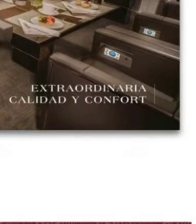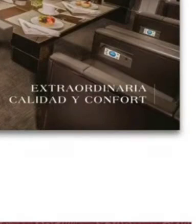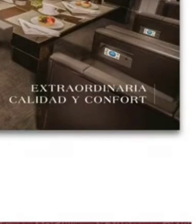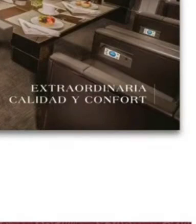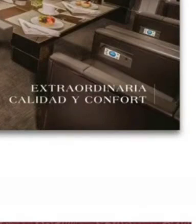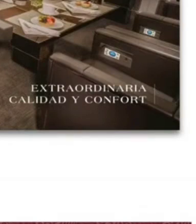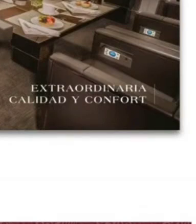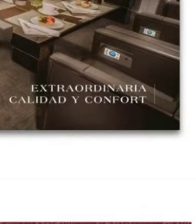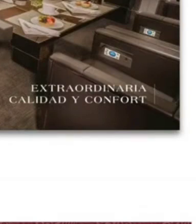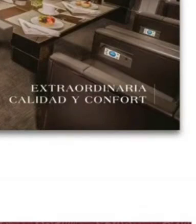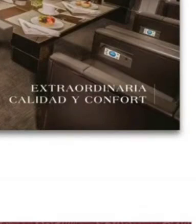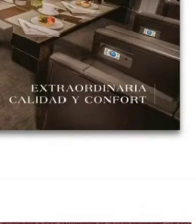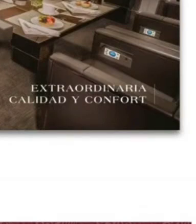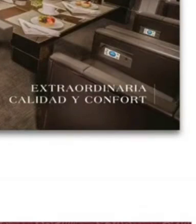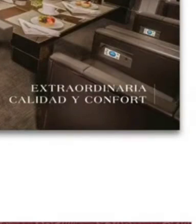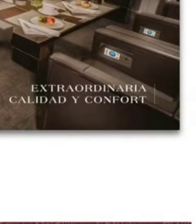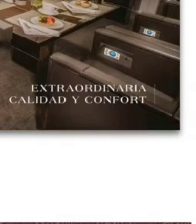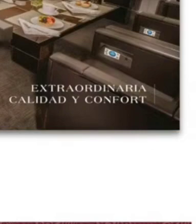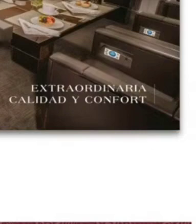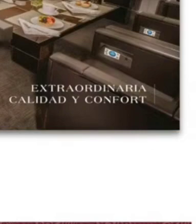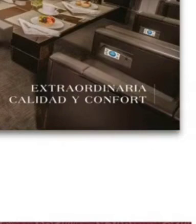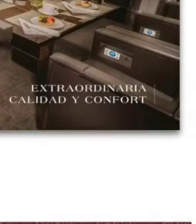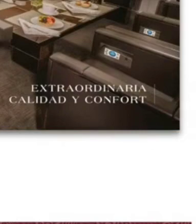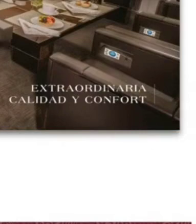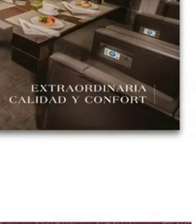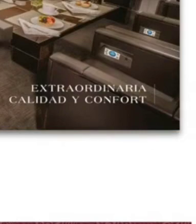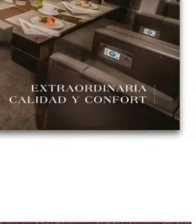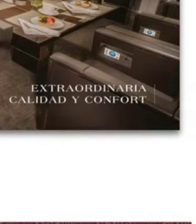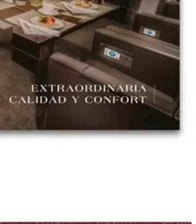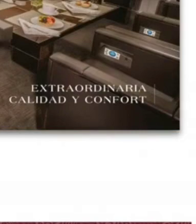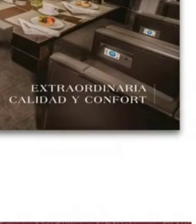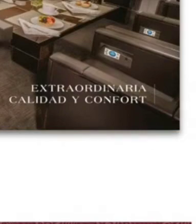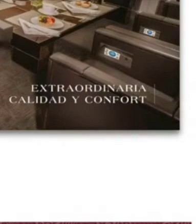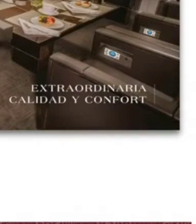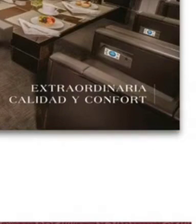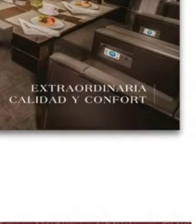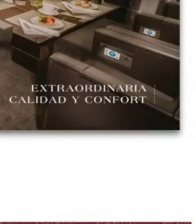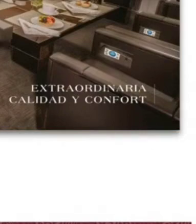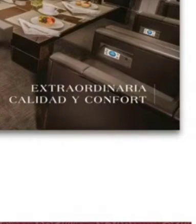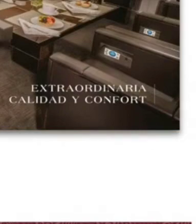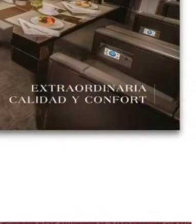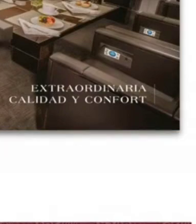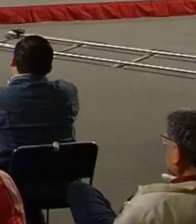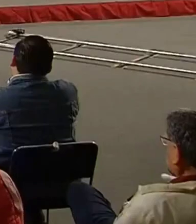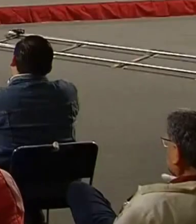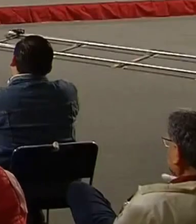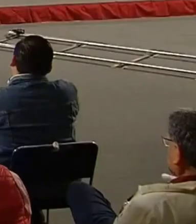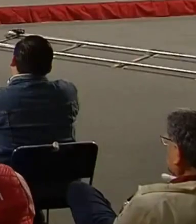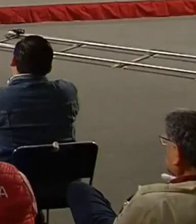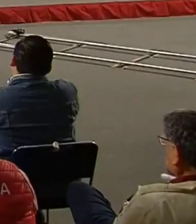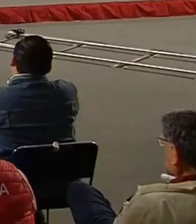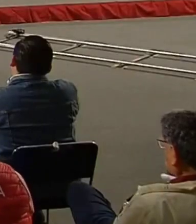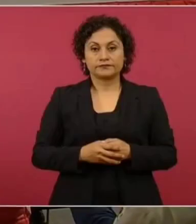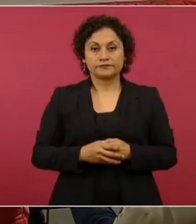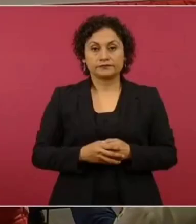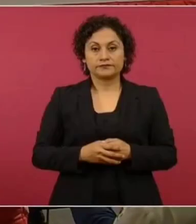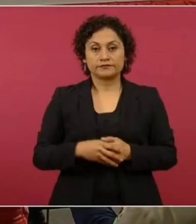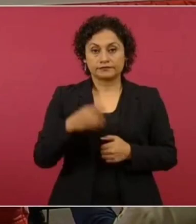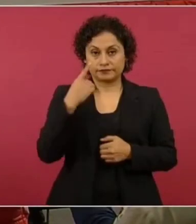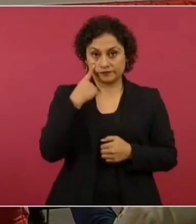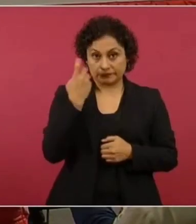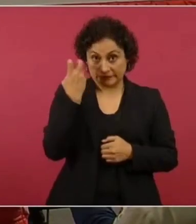programas sociales eran condicionados a cambio del voto y se